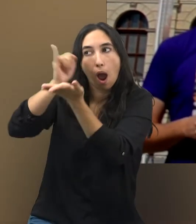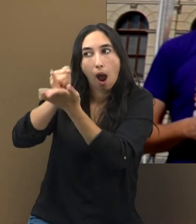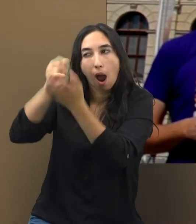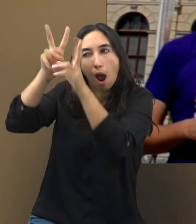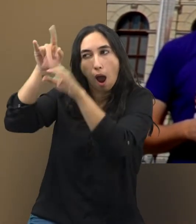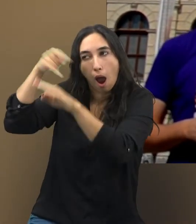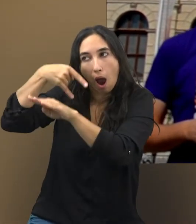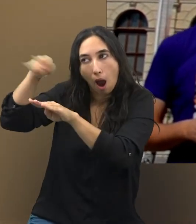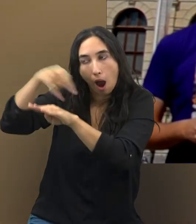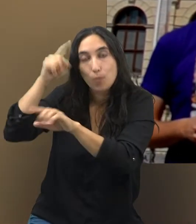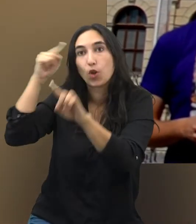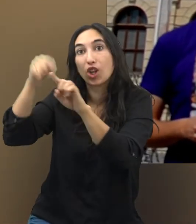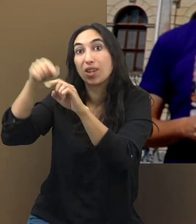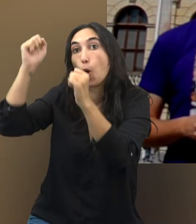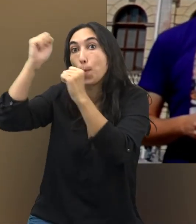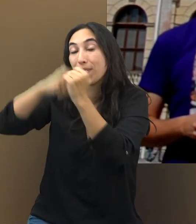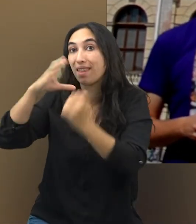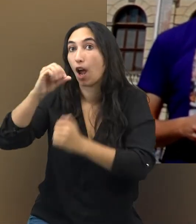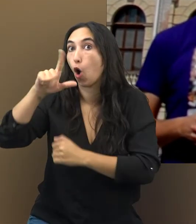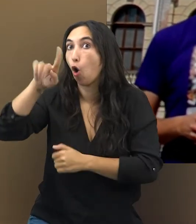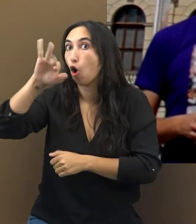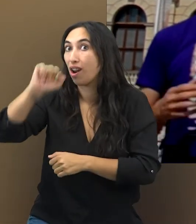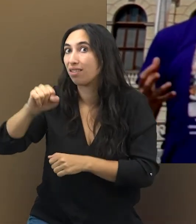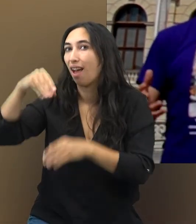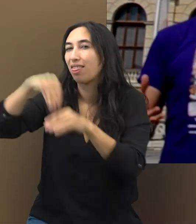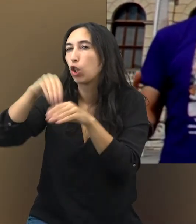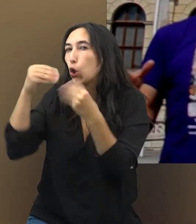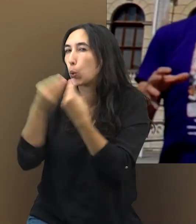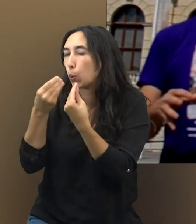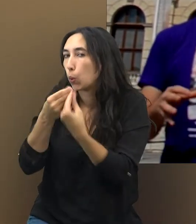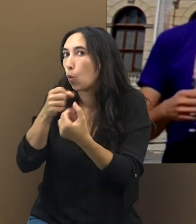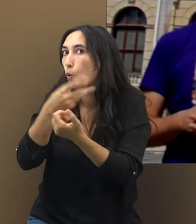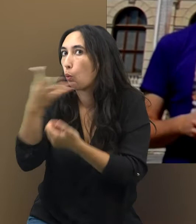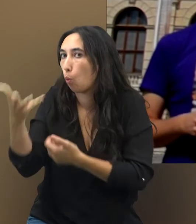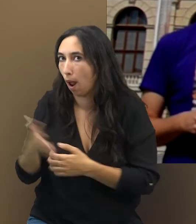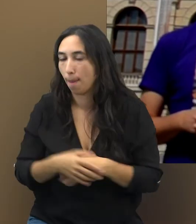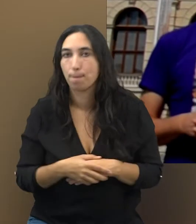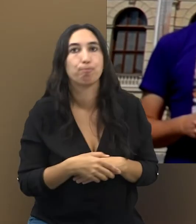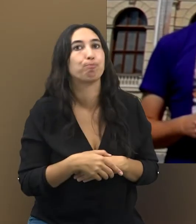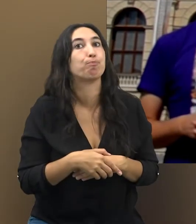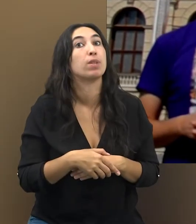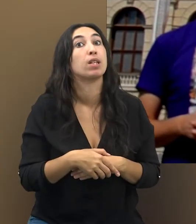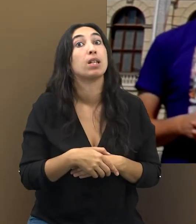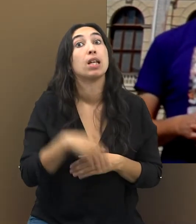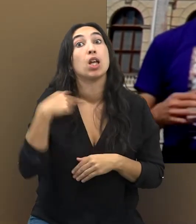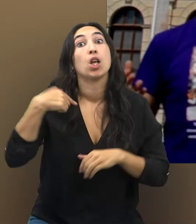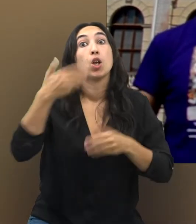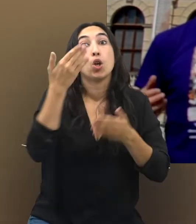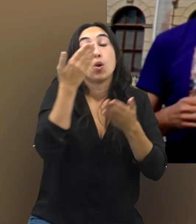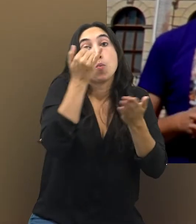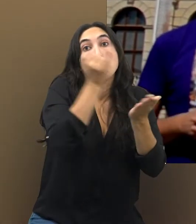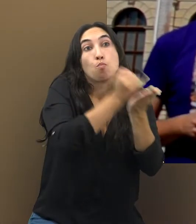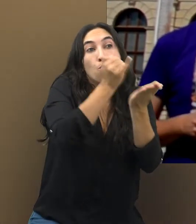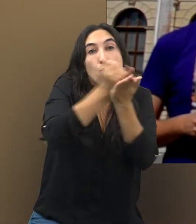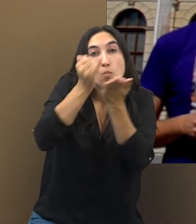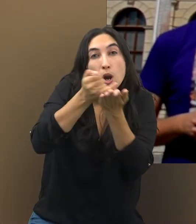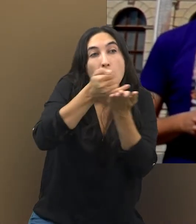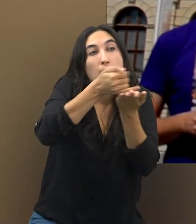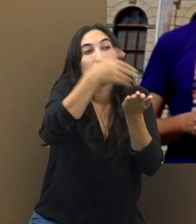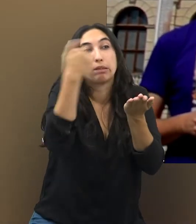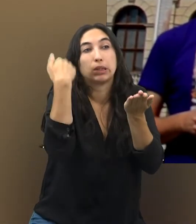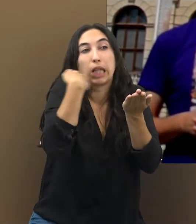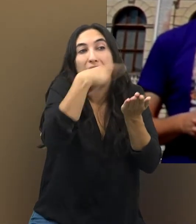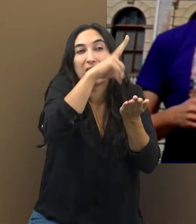para conocer la composición interna de la olita, la roca sobre la que se fabricó. Tras compararla con centenares de muestras